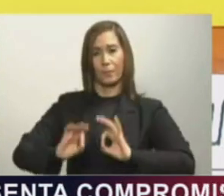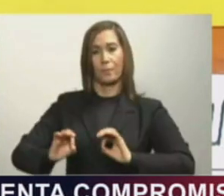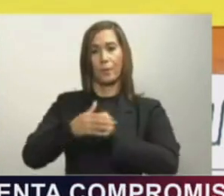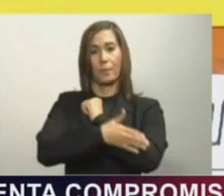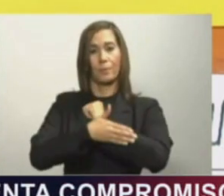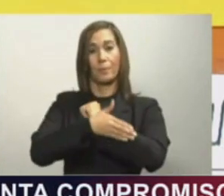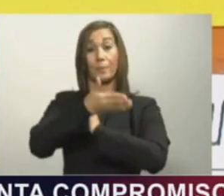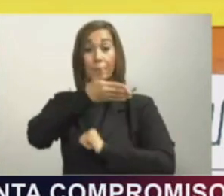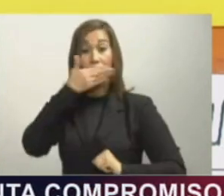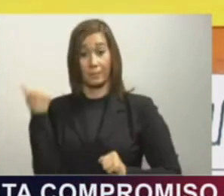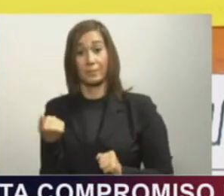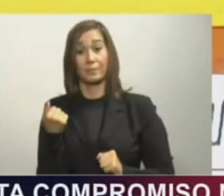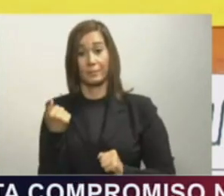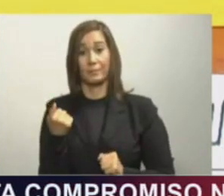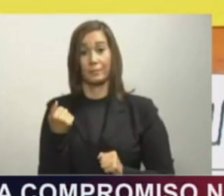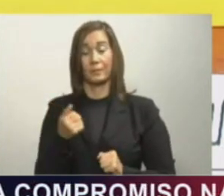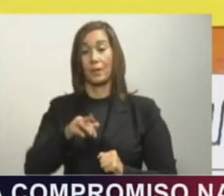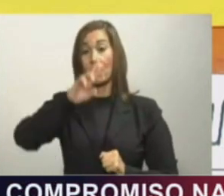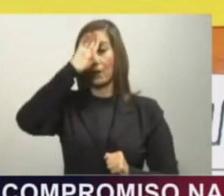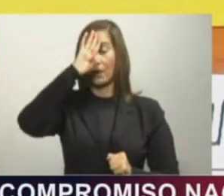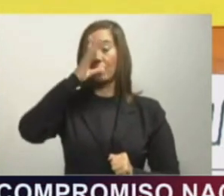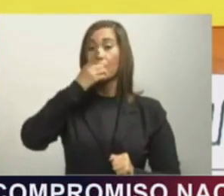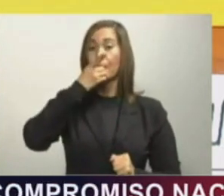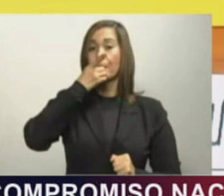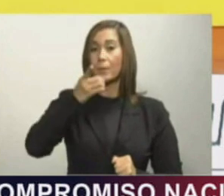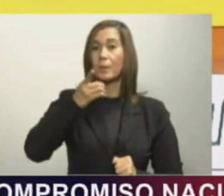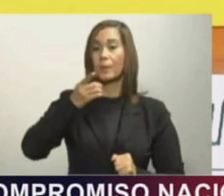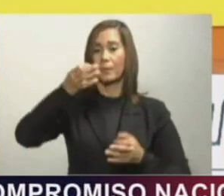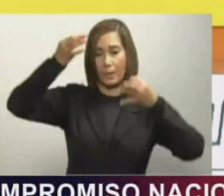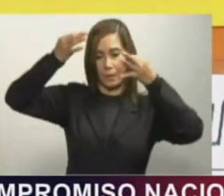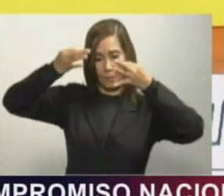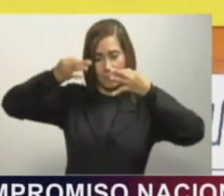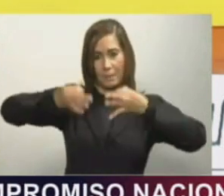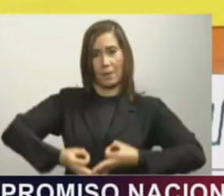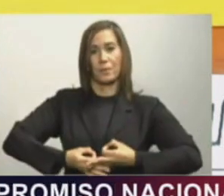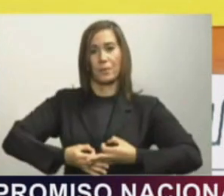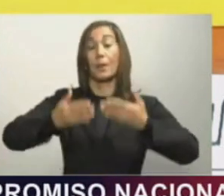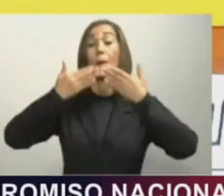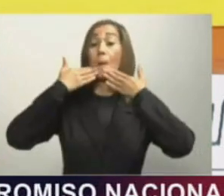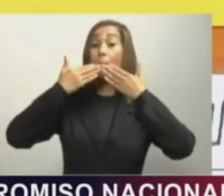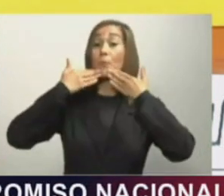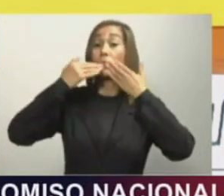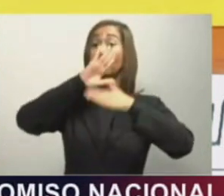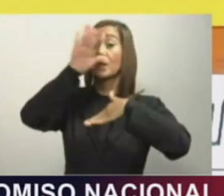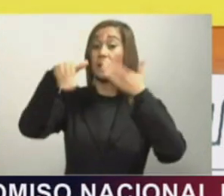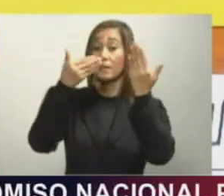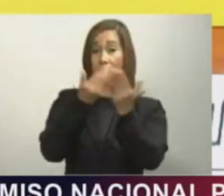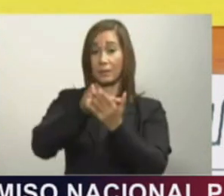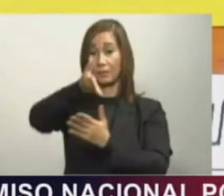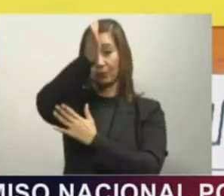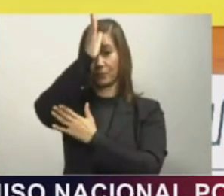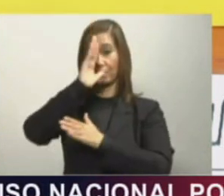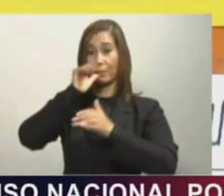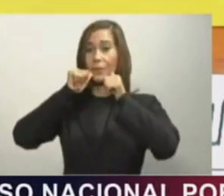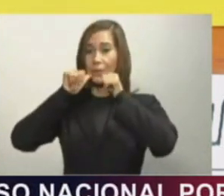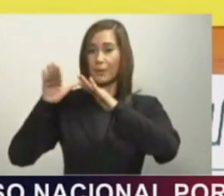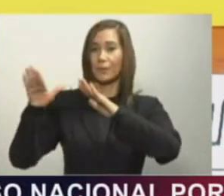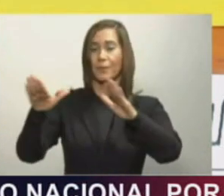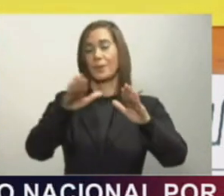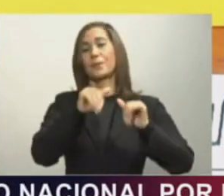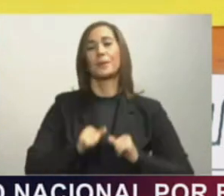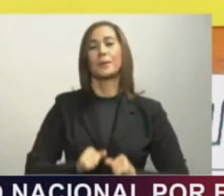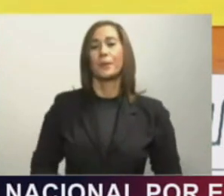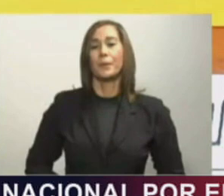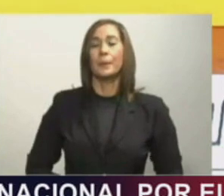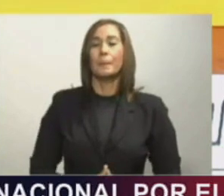Hagamos una República Dominicana más justa. Muchas gracias a todos y a todas y que Dios bendiga al pueblo dominicano.